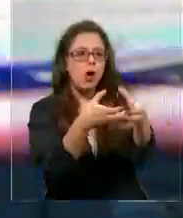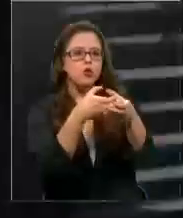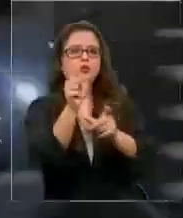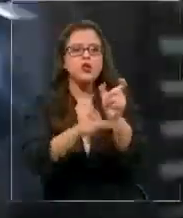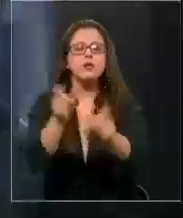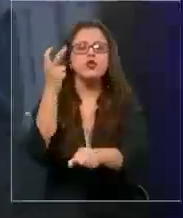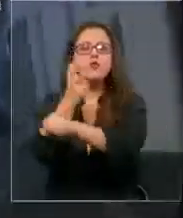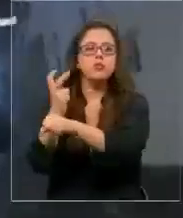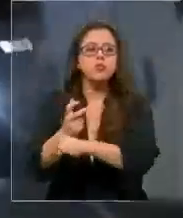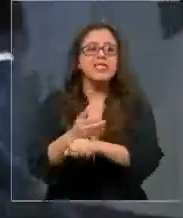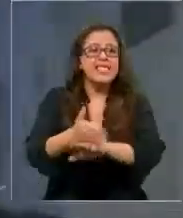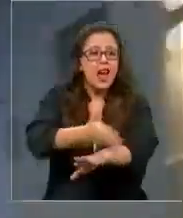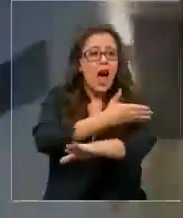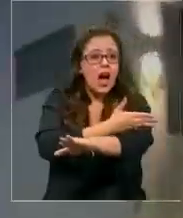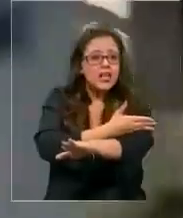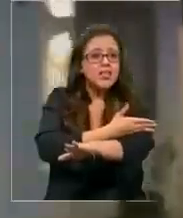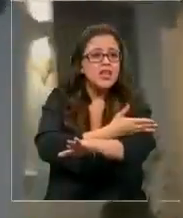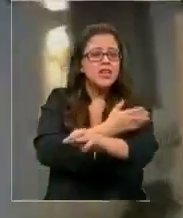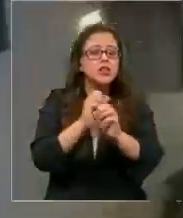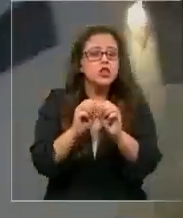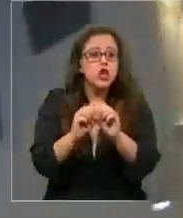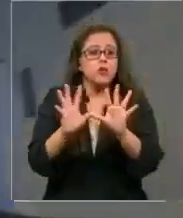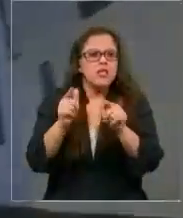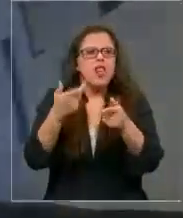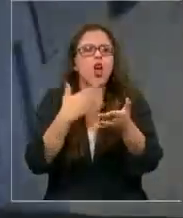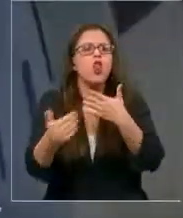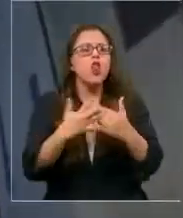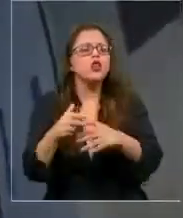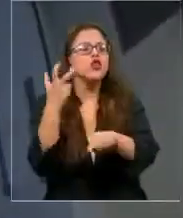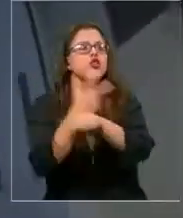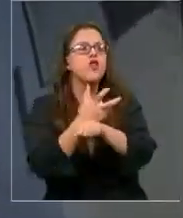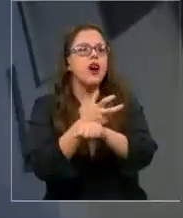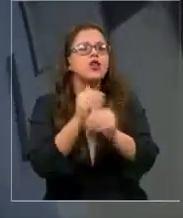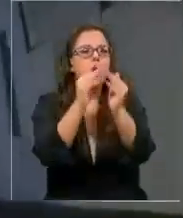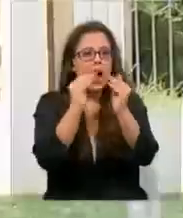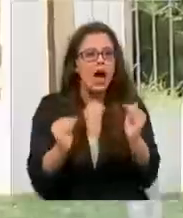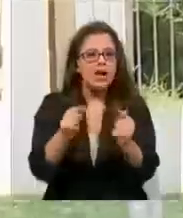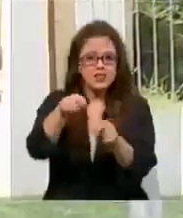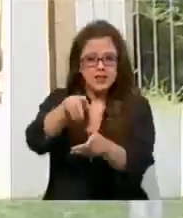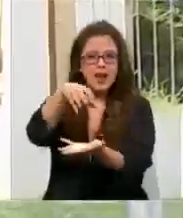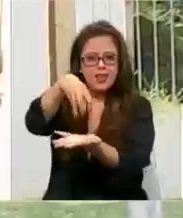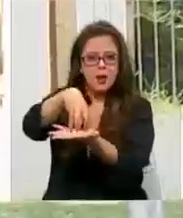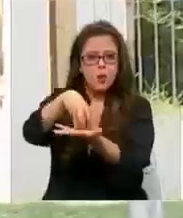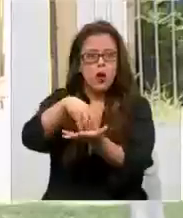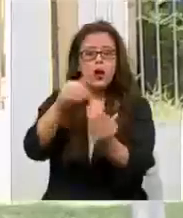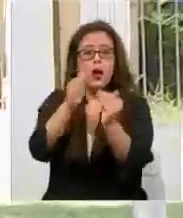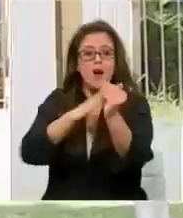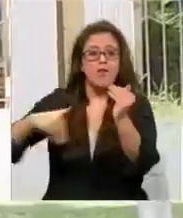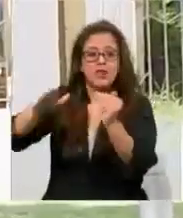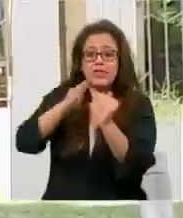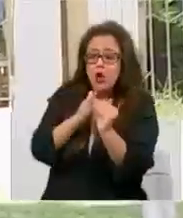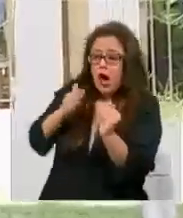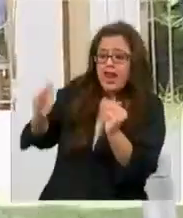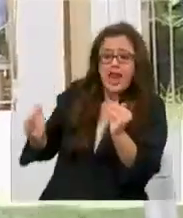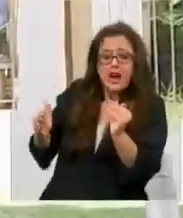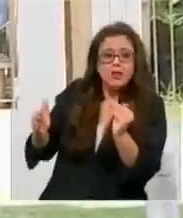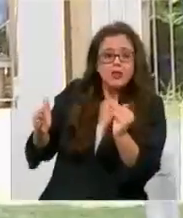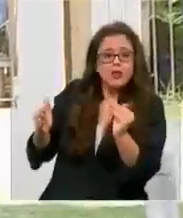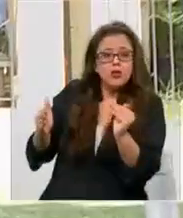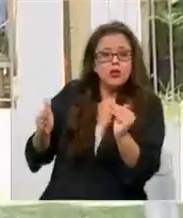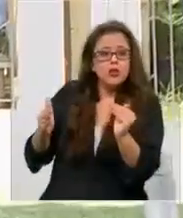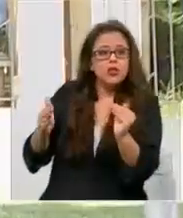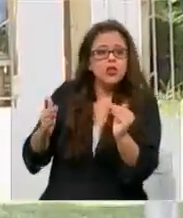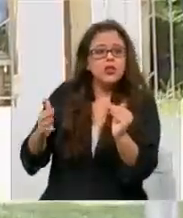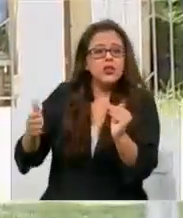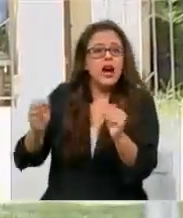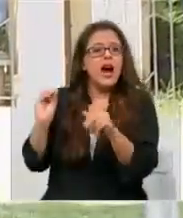de delincuentes que minutos antes habían sido sorprendidos robando en una casa del sector. Los vecinos del condominio del lado llamaron cerca